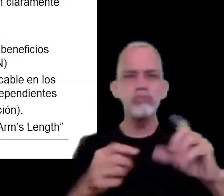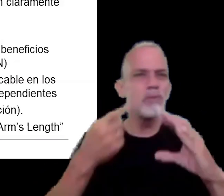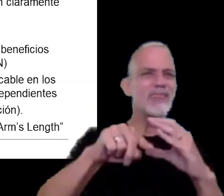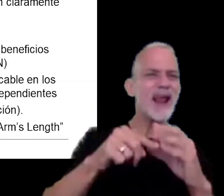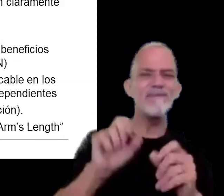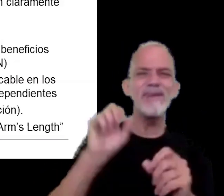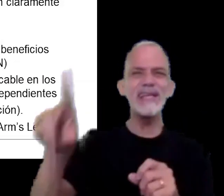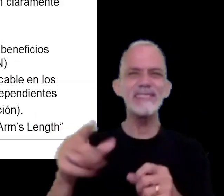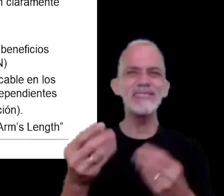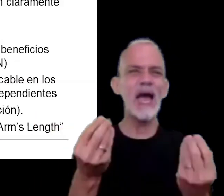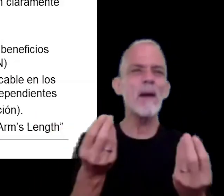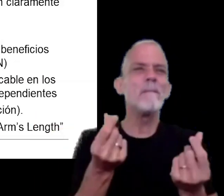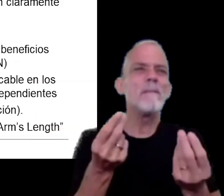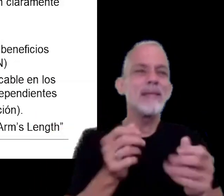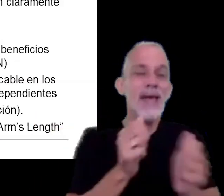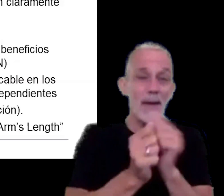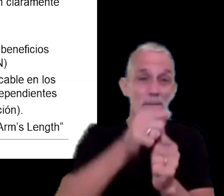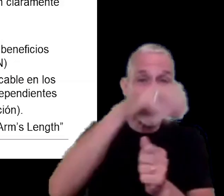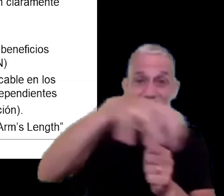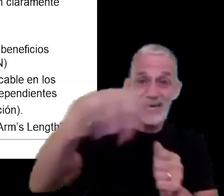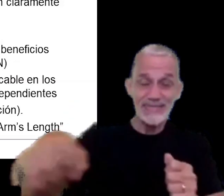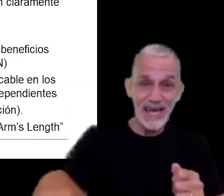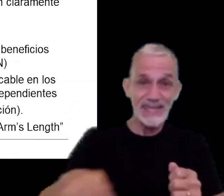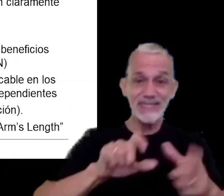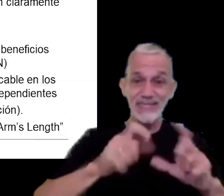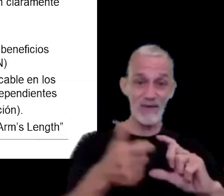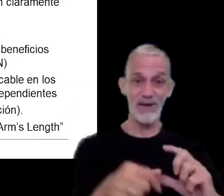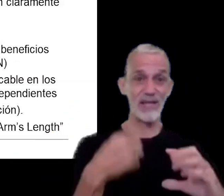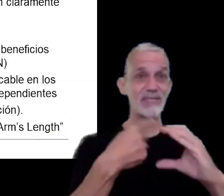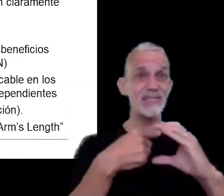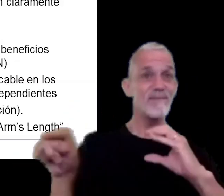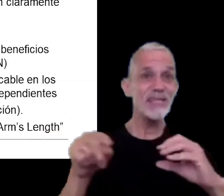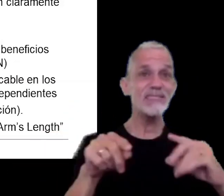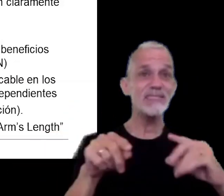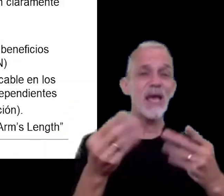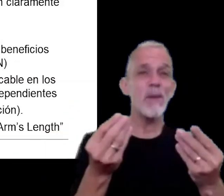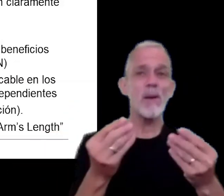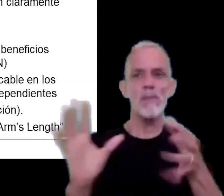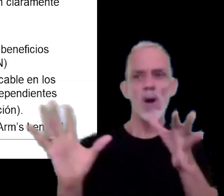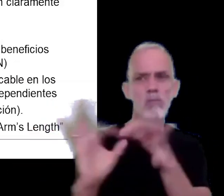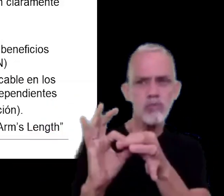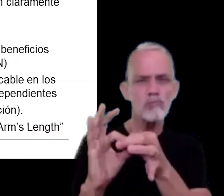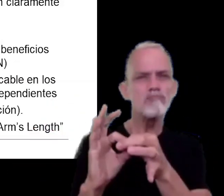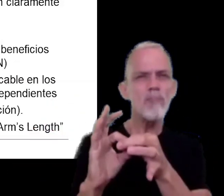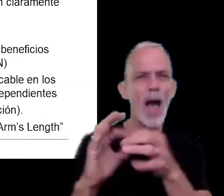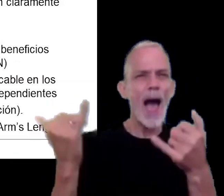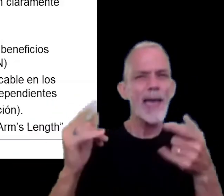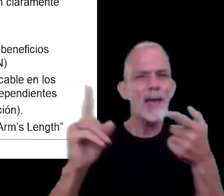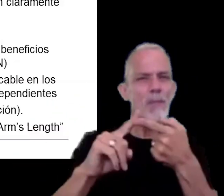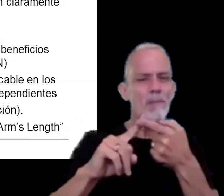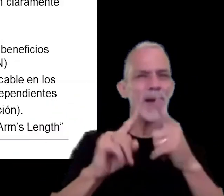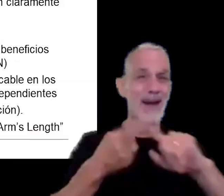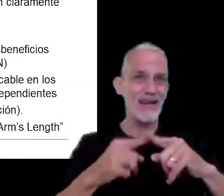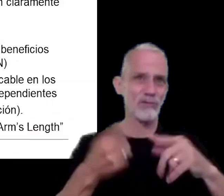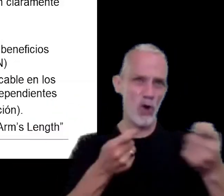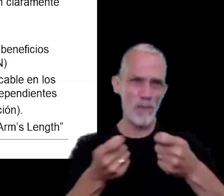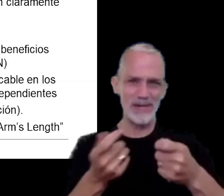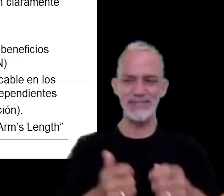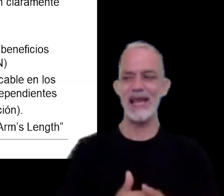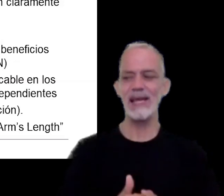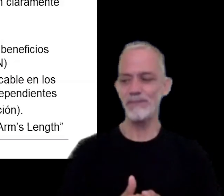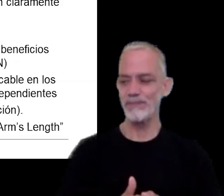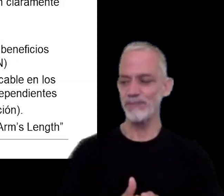empresas o sujetos que están vinculados económicamente y esto es importante porque